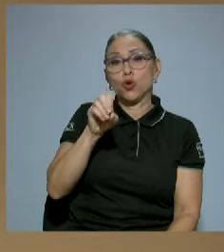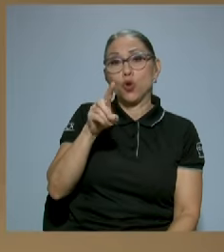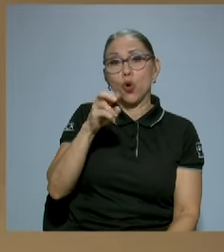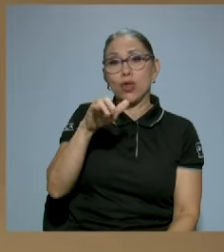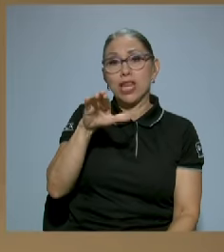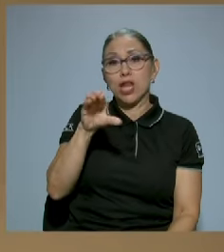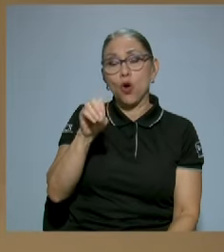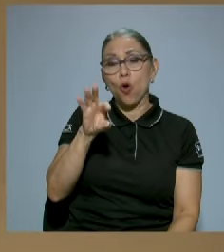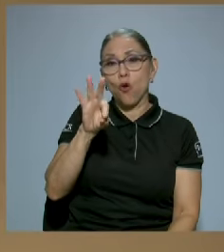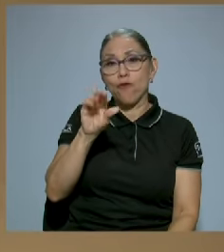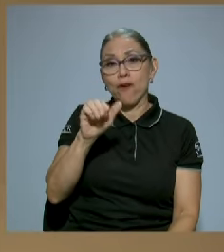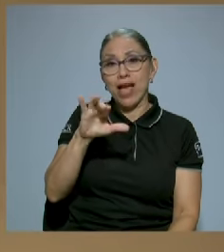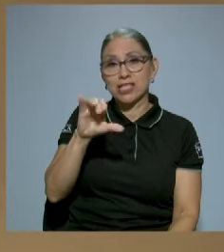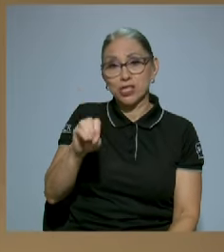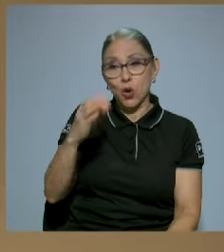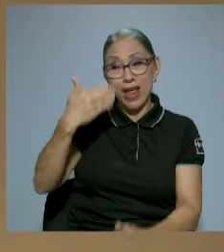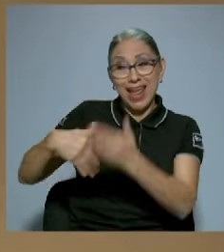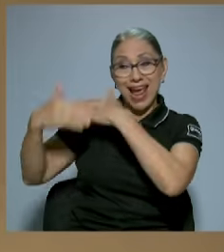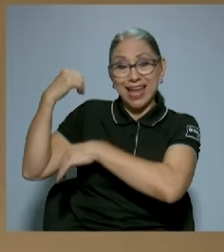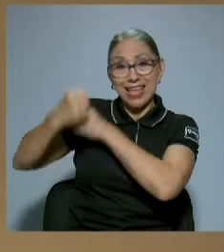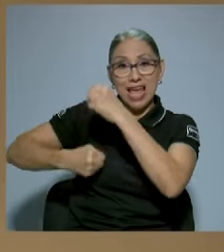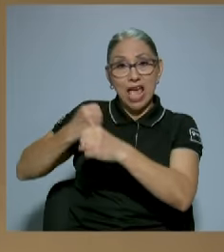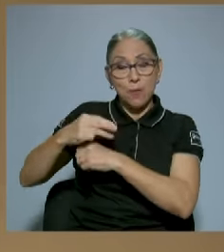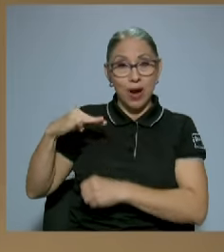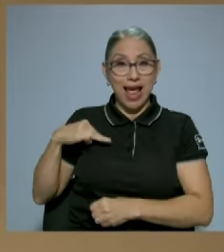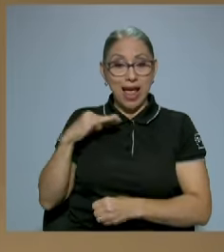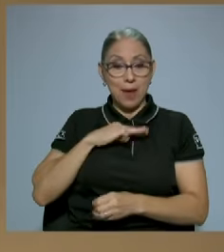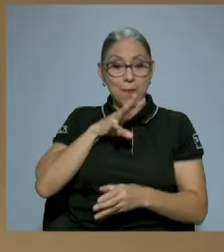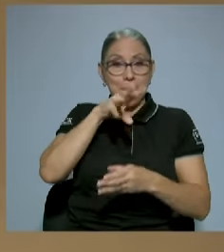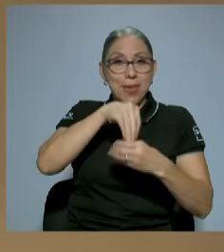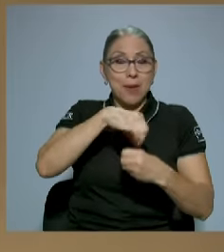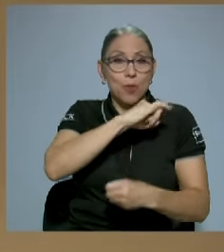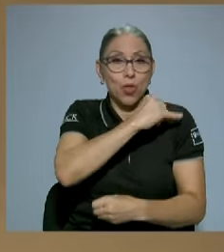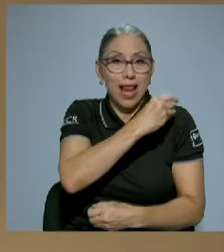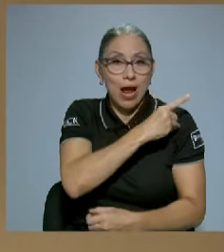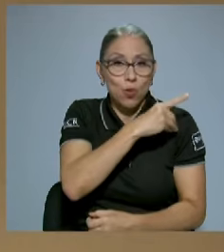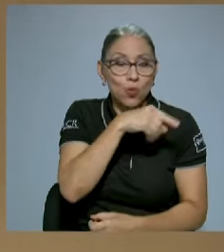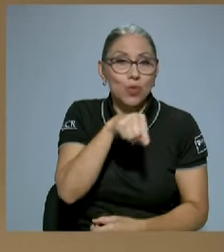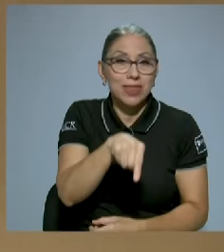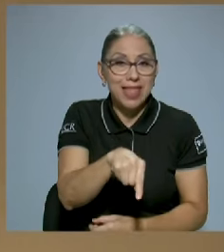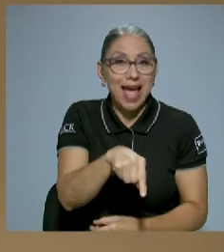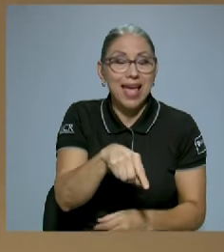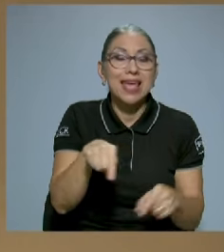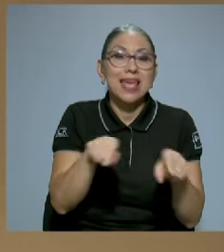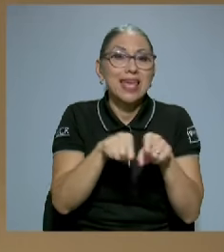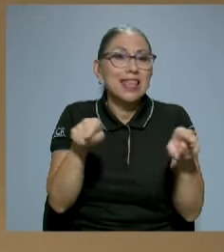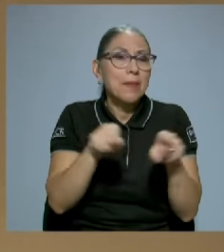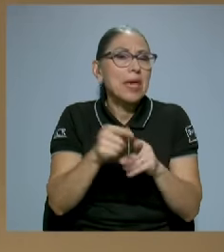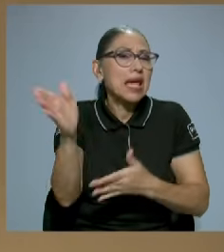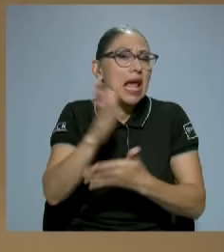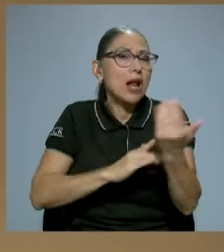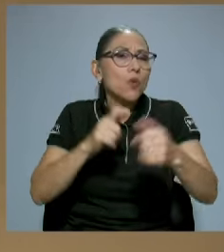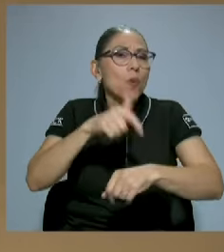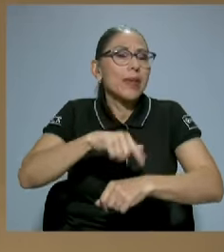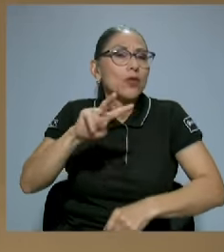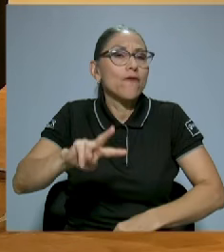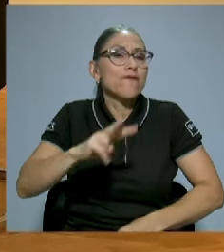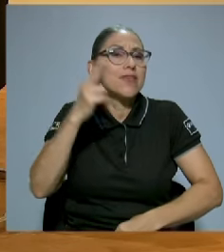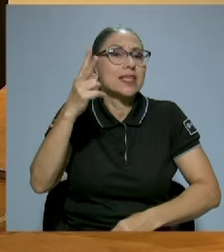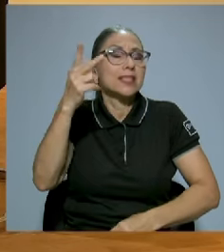época miembro de la Junta y en algún momento vicepresidente o